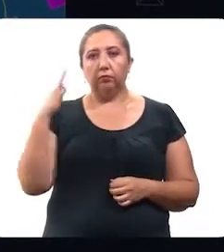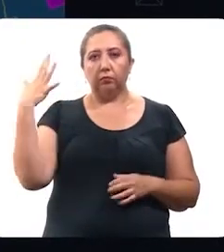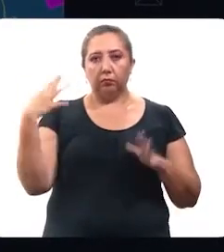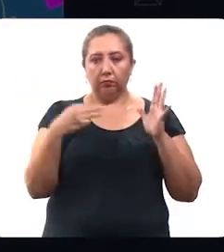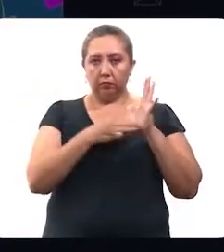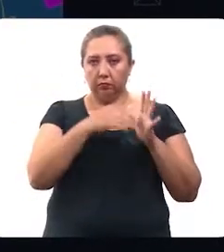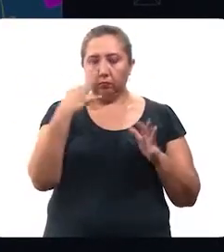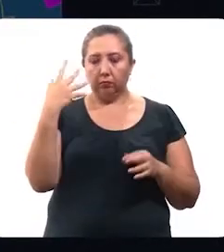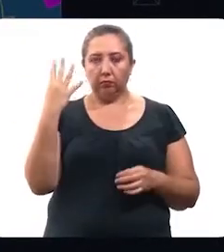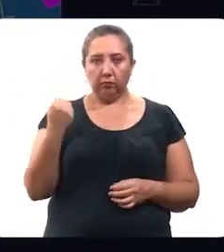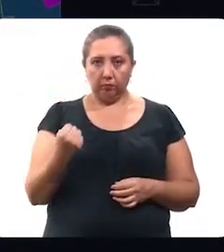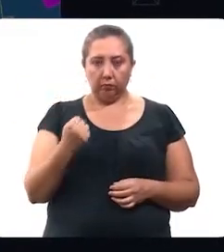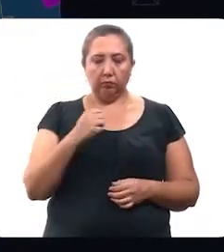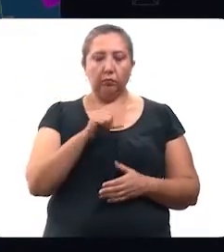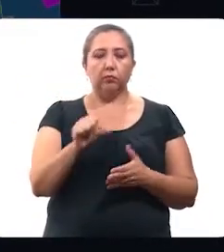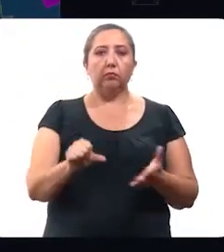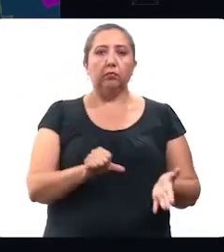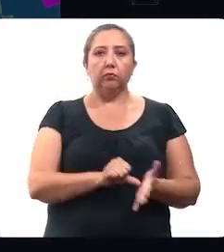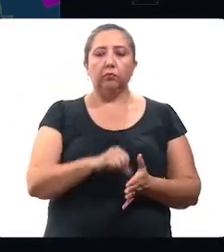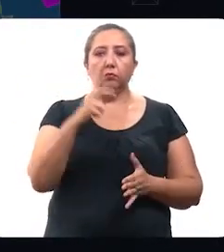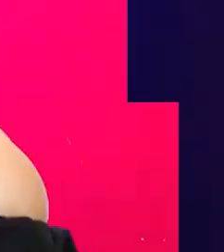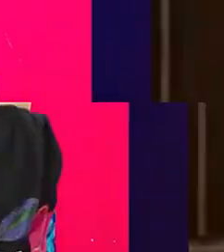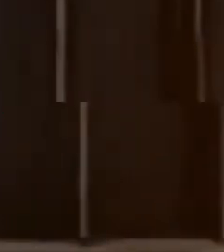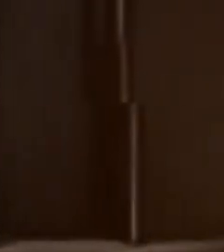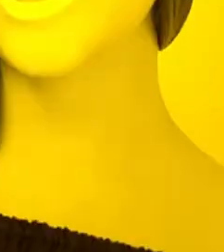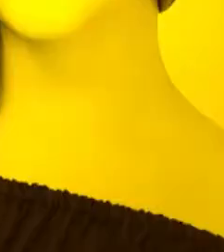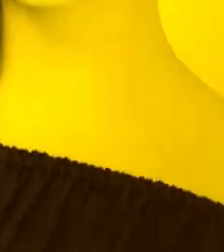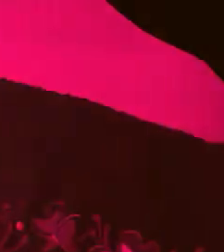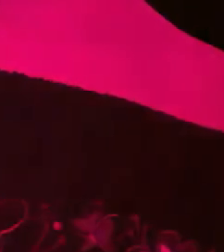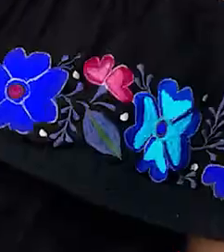semáforo, xilepiskina, kuchik vizikobe kanka yanil.